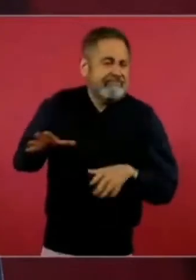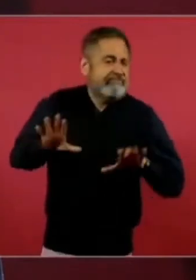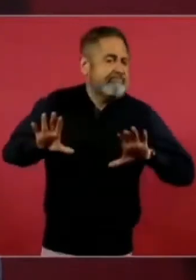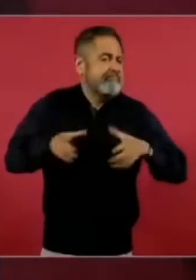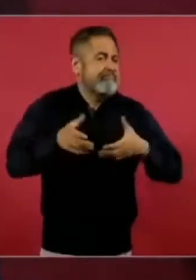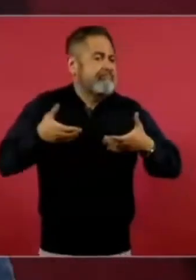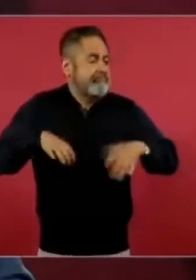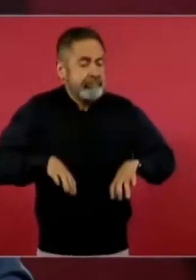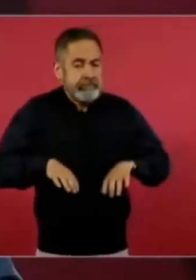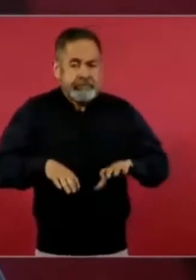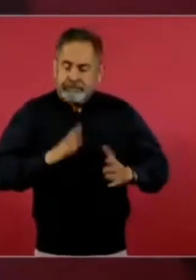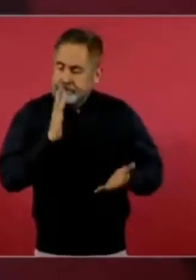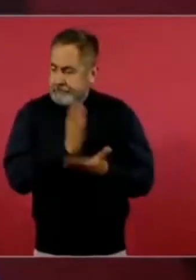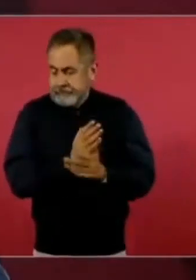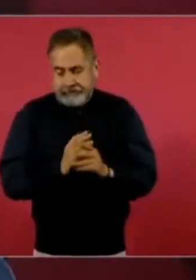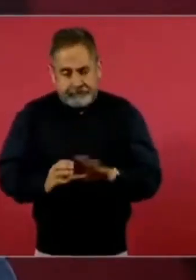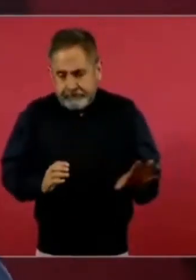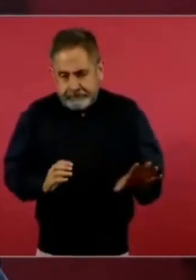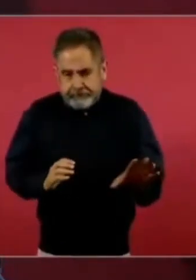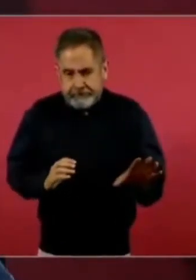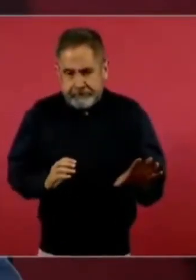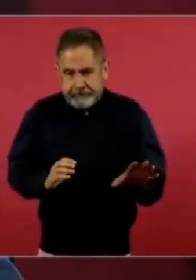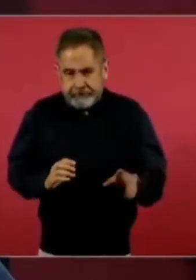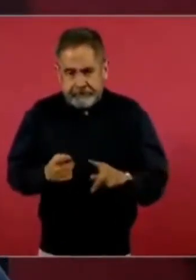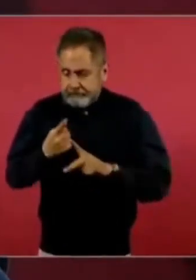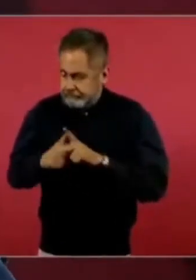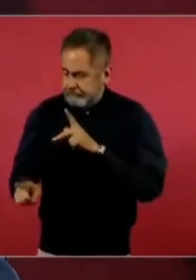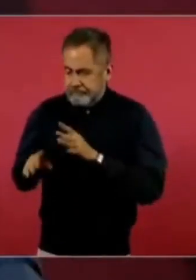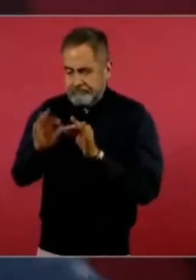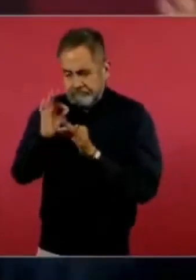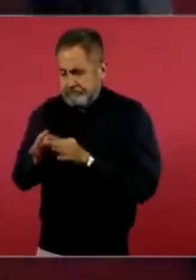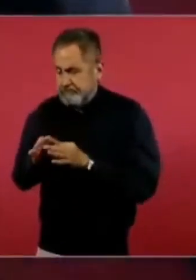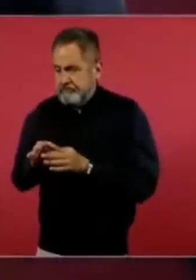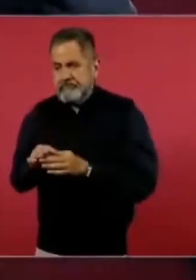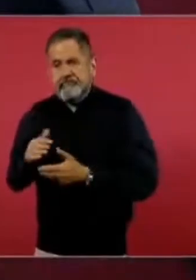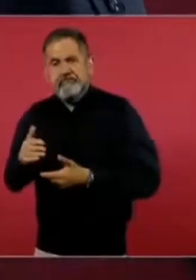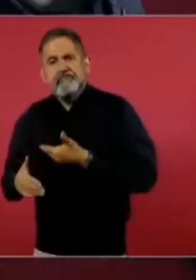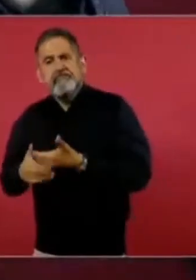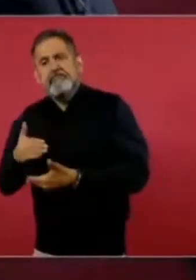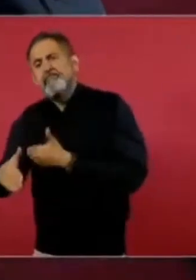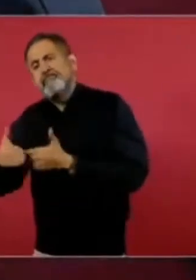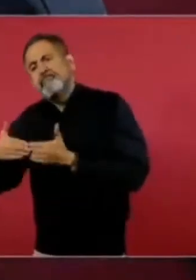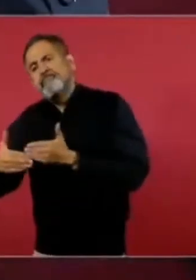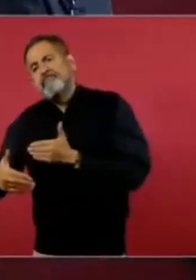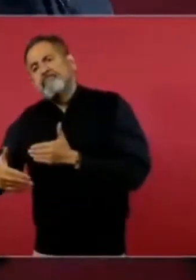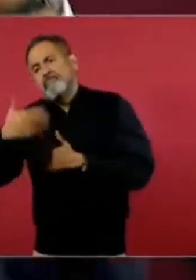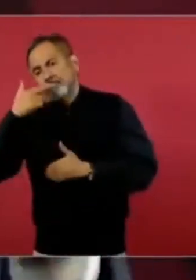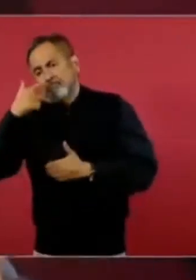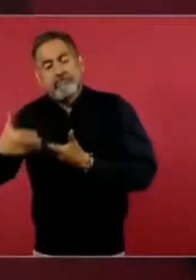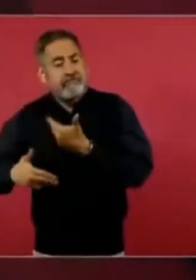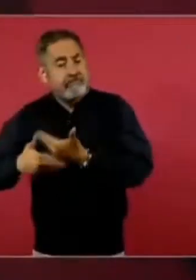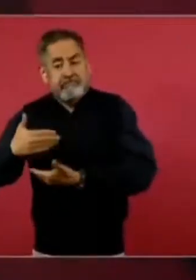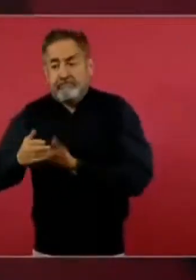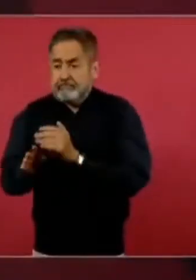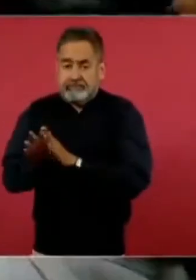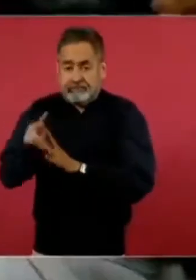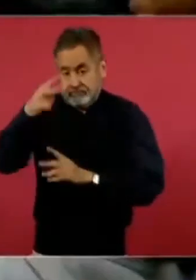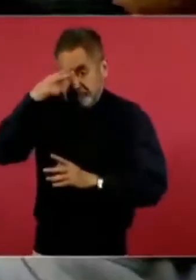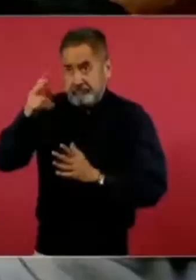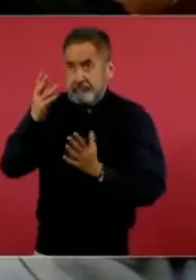entonces ya se sentaron las bases y va hacia adelante México